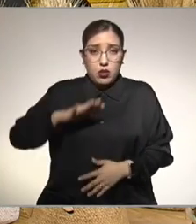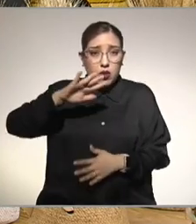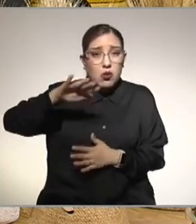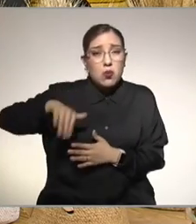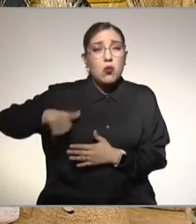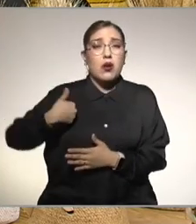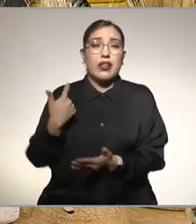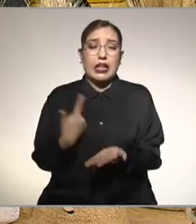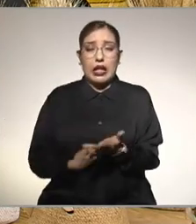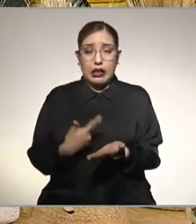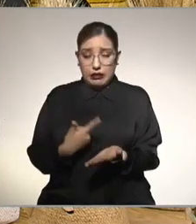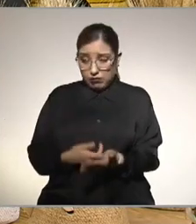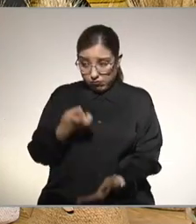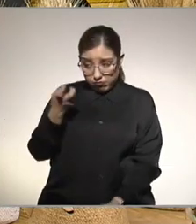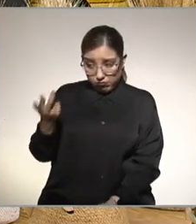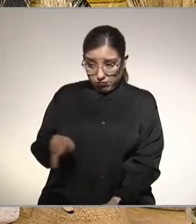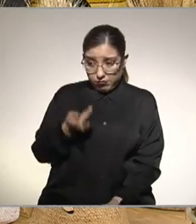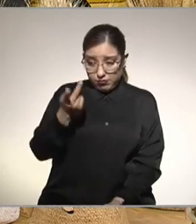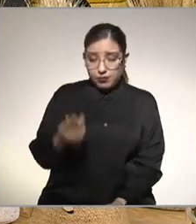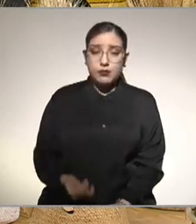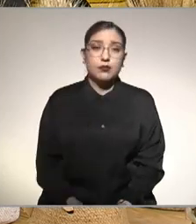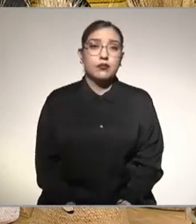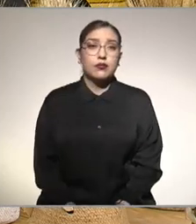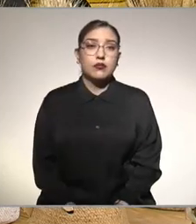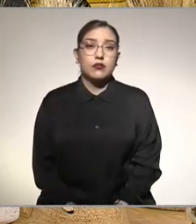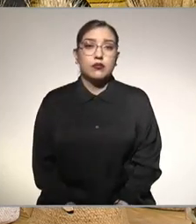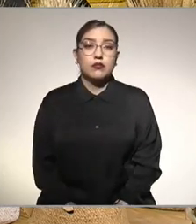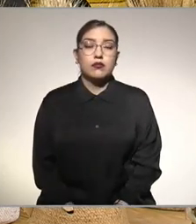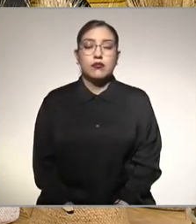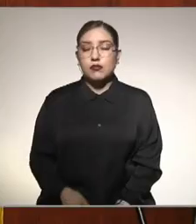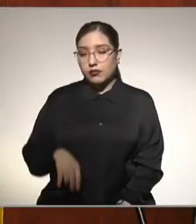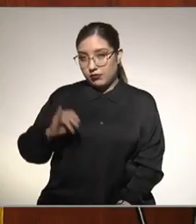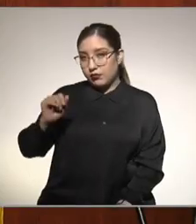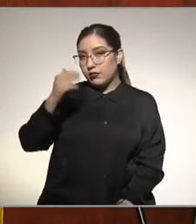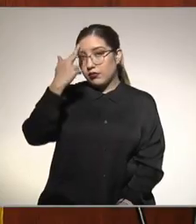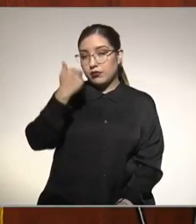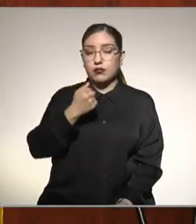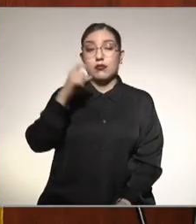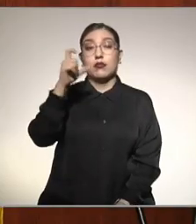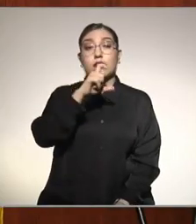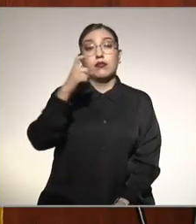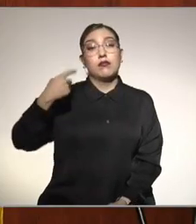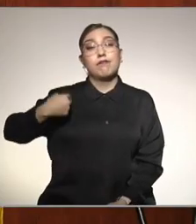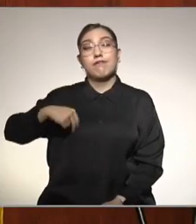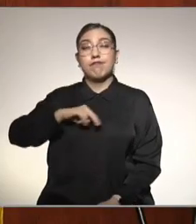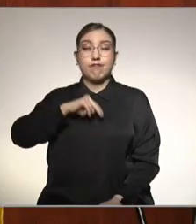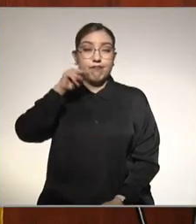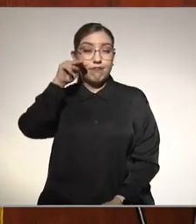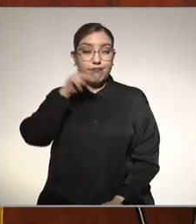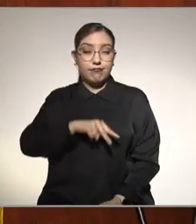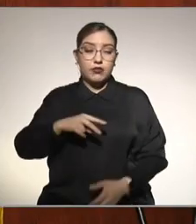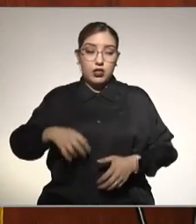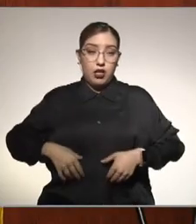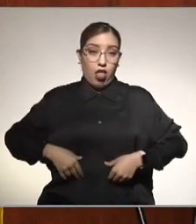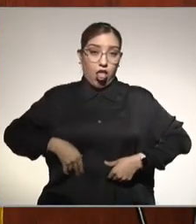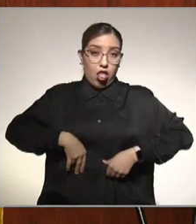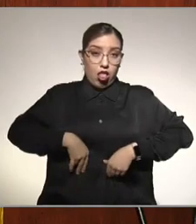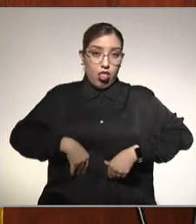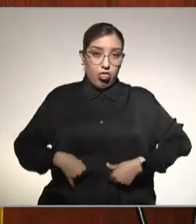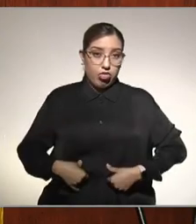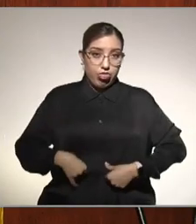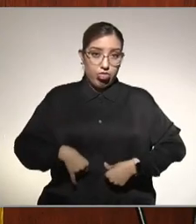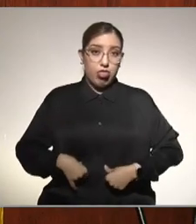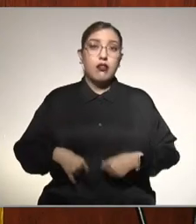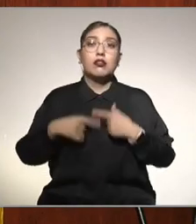efectivamente así como nosotros vemos la lonja la papada que hay una acumulación de grasa el